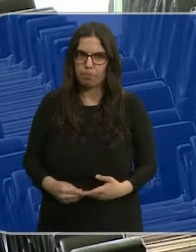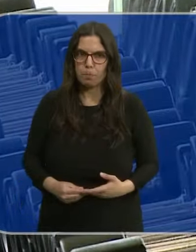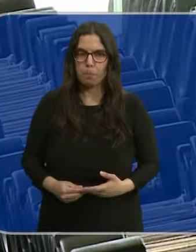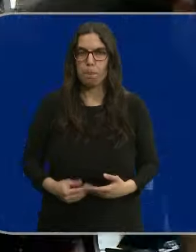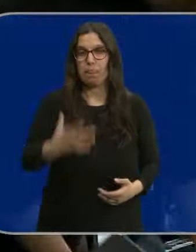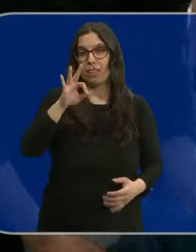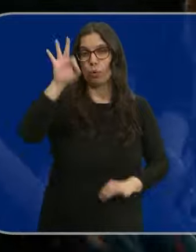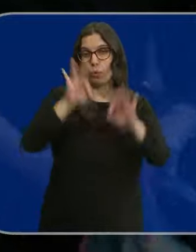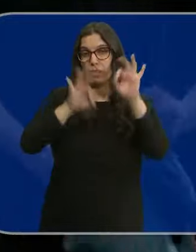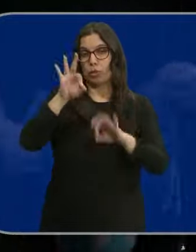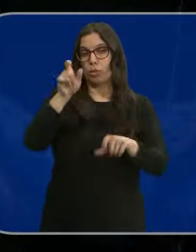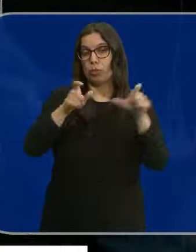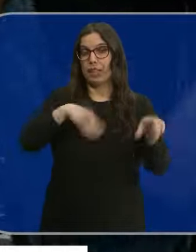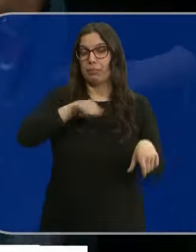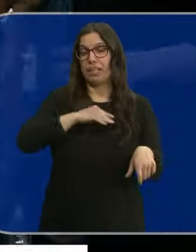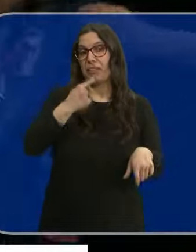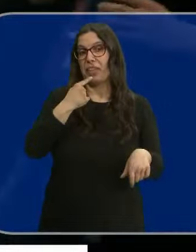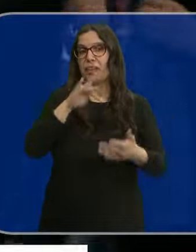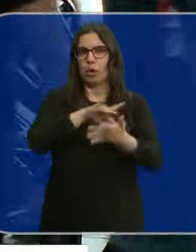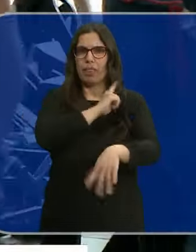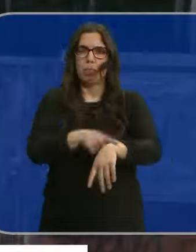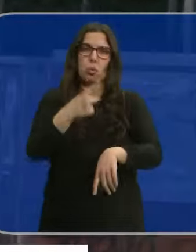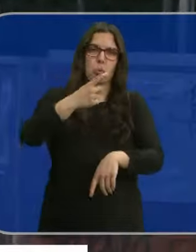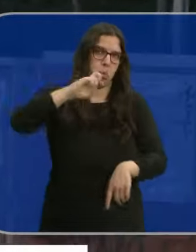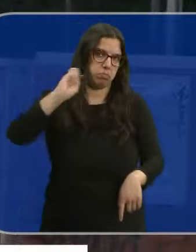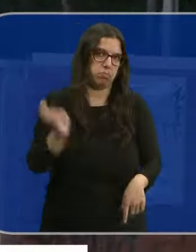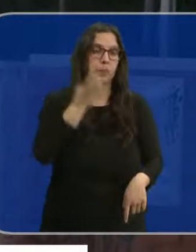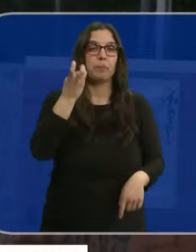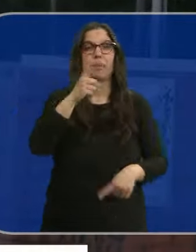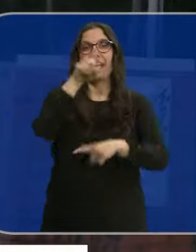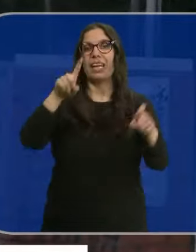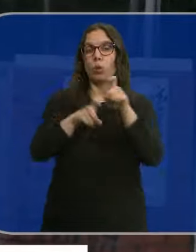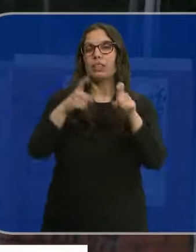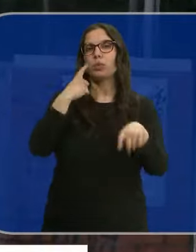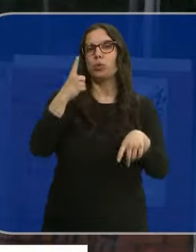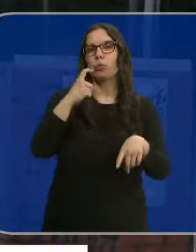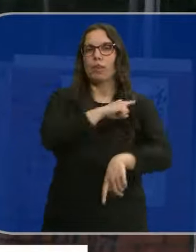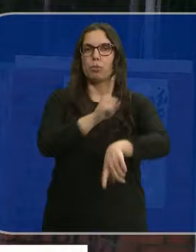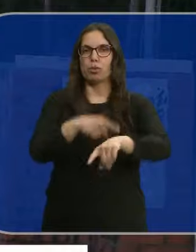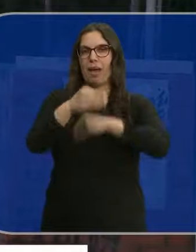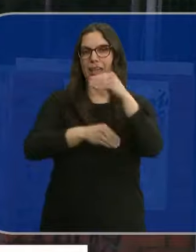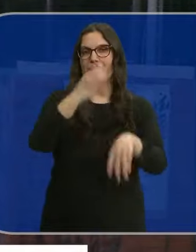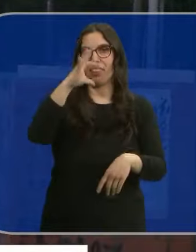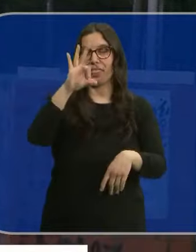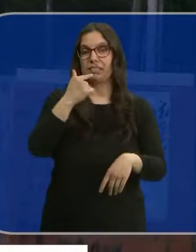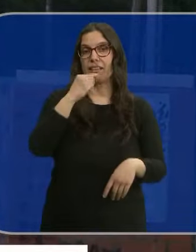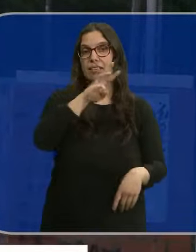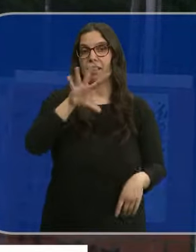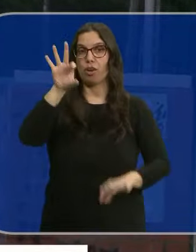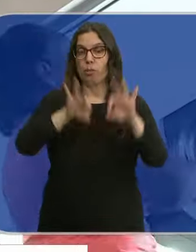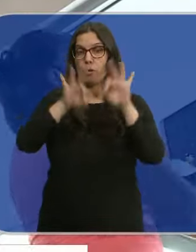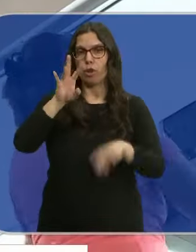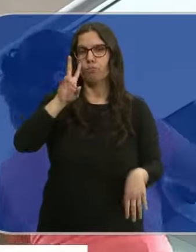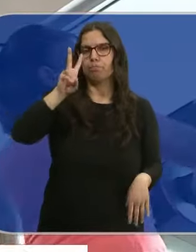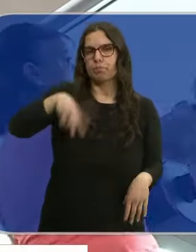Casi la mitad de los españoles dice que practica uno o varios deportes. Según la encuesta sobre hábitos deportivos en España del CIS, un 35%